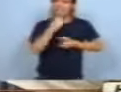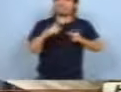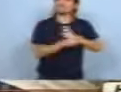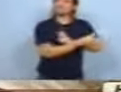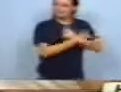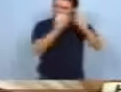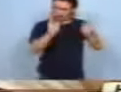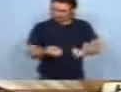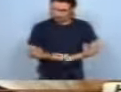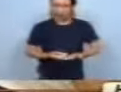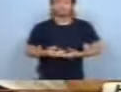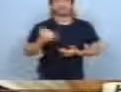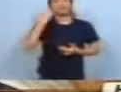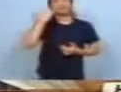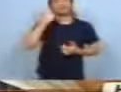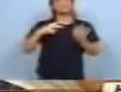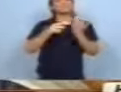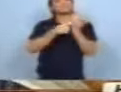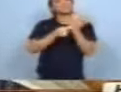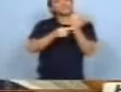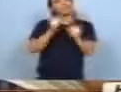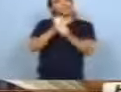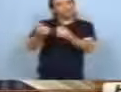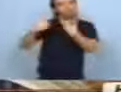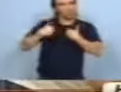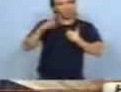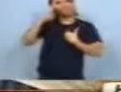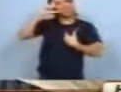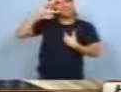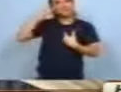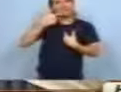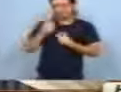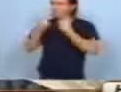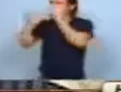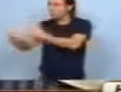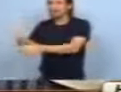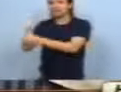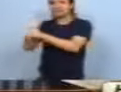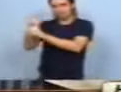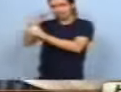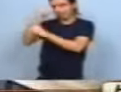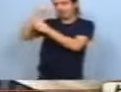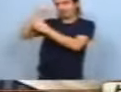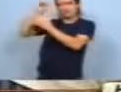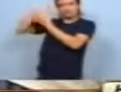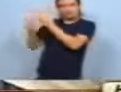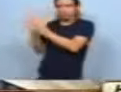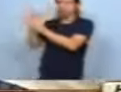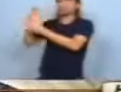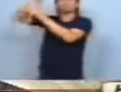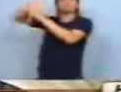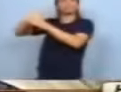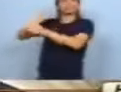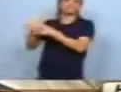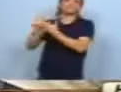sí, con el Ministerio de Trabajo, el Ministerio de Trabajo nos da becas para que nuestros trabajadores se formen para también entrar en el mercado laboral.